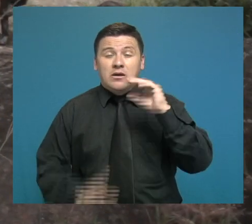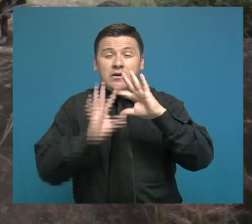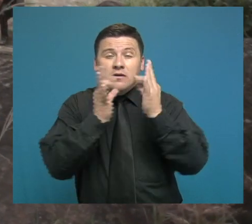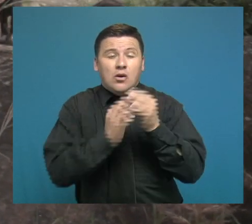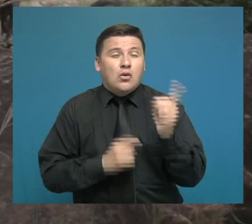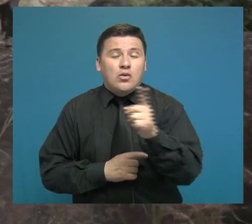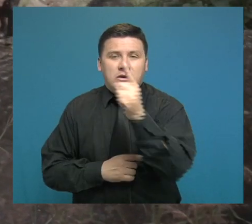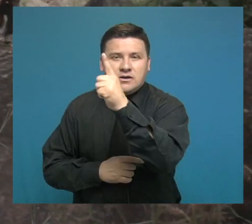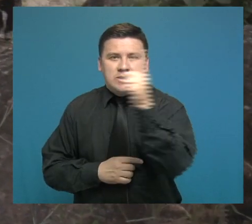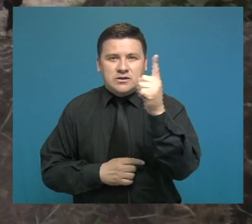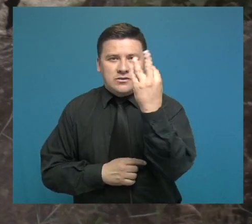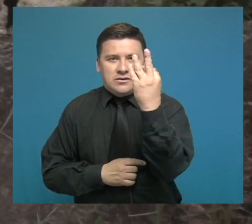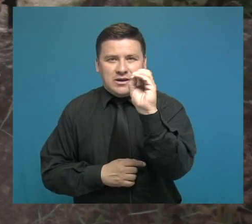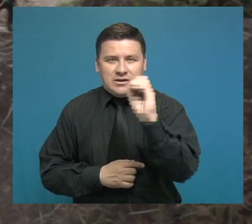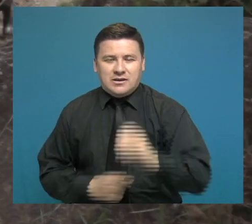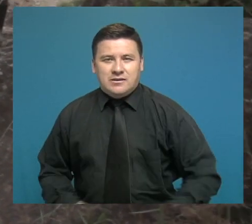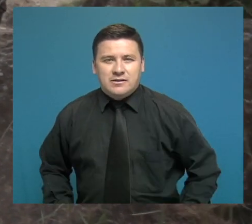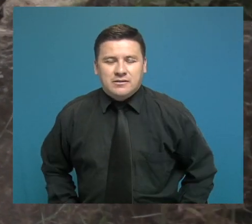familias.